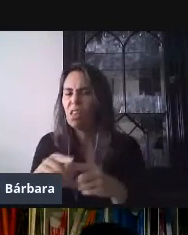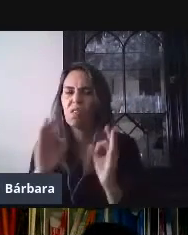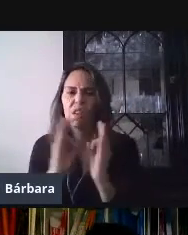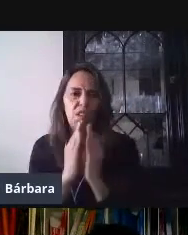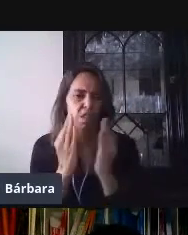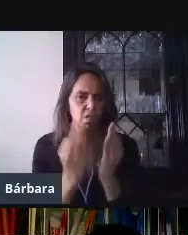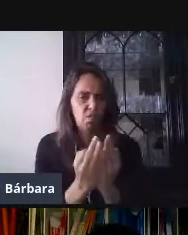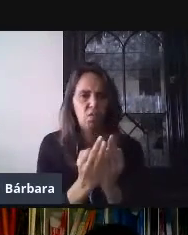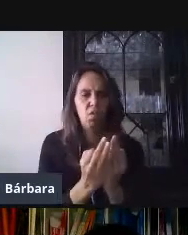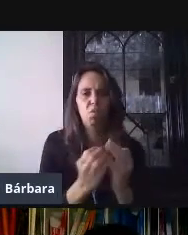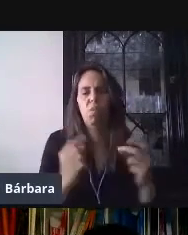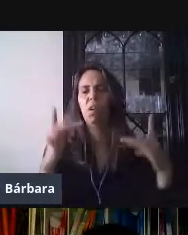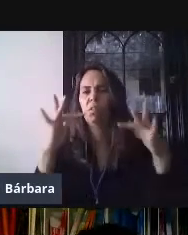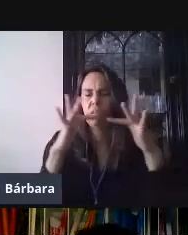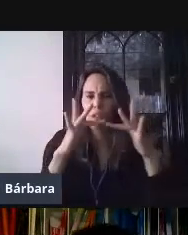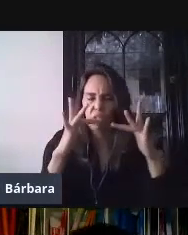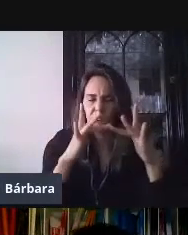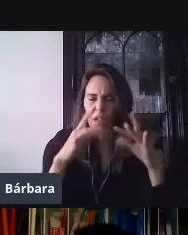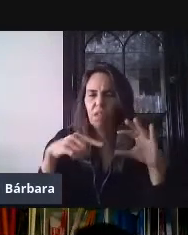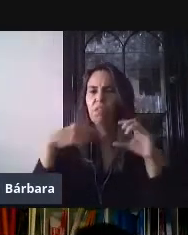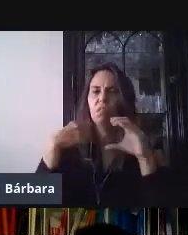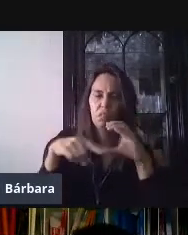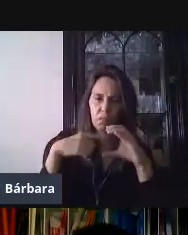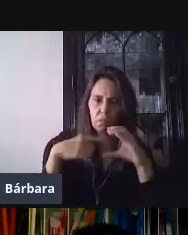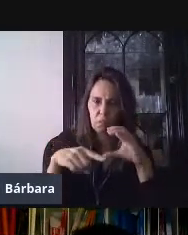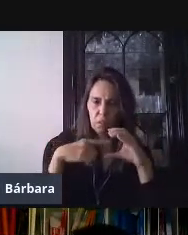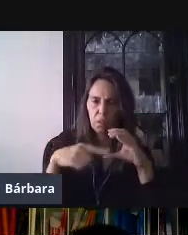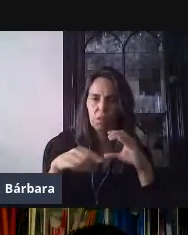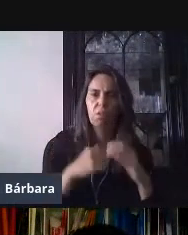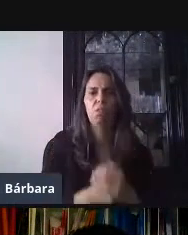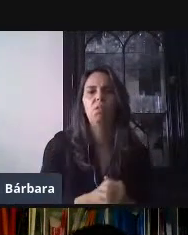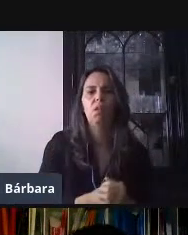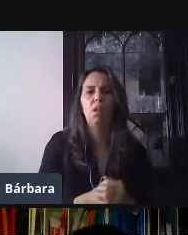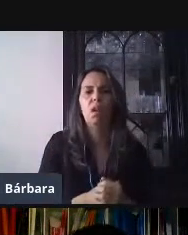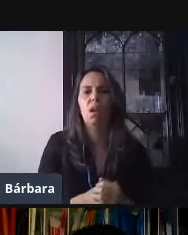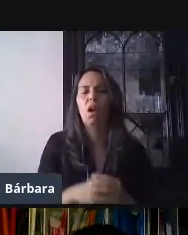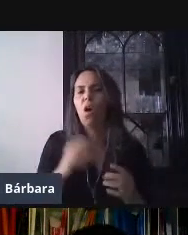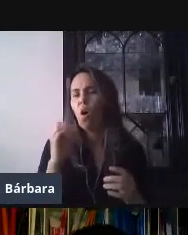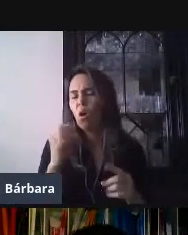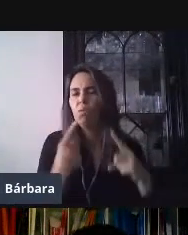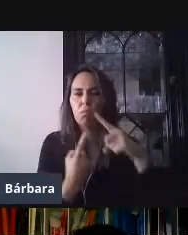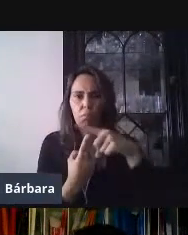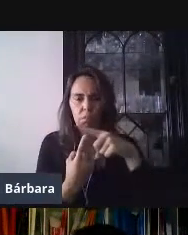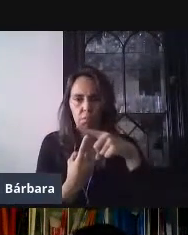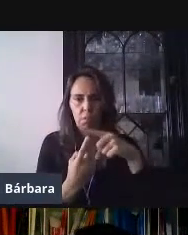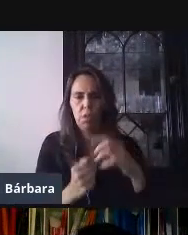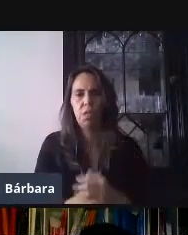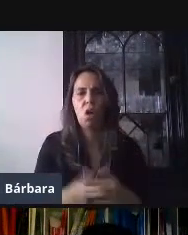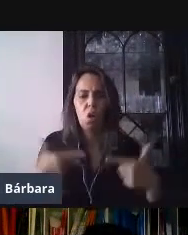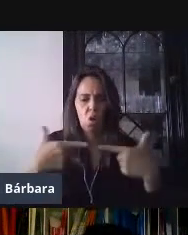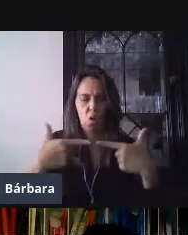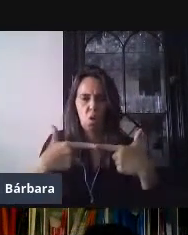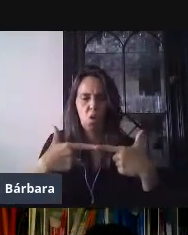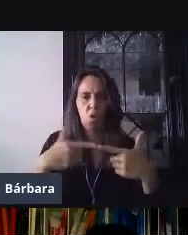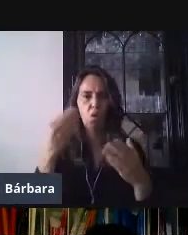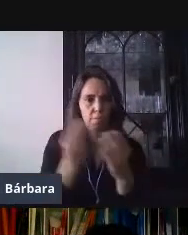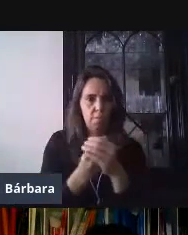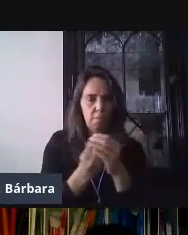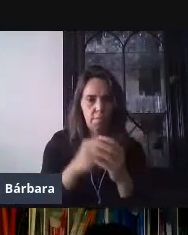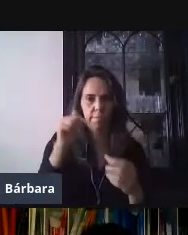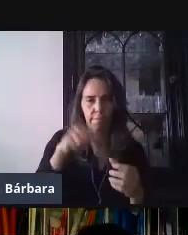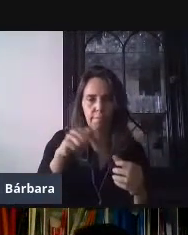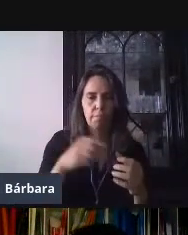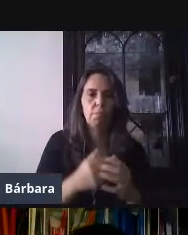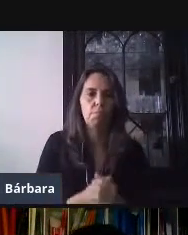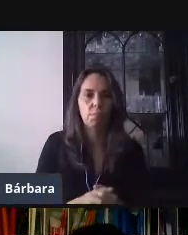un enlace, enviarlo por correo electrónico, agregarle una tarea en Google Classroom. Y también una